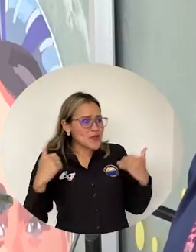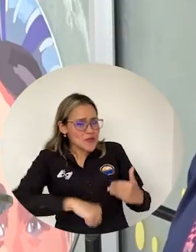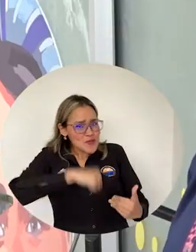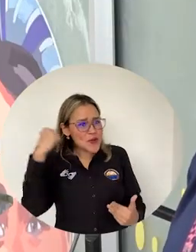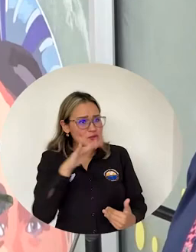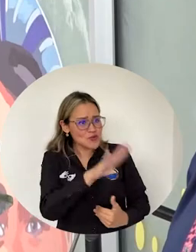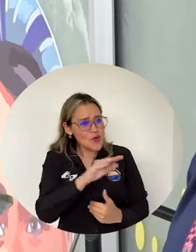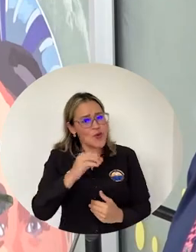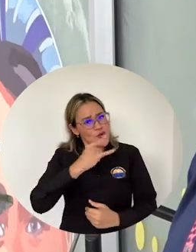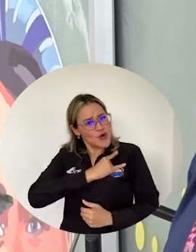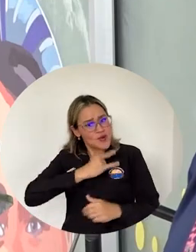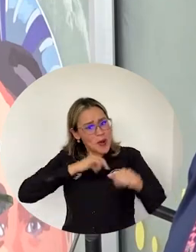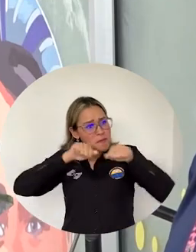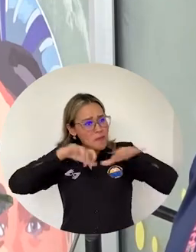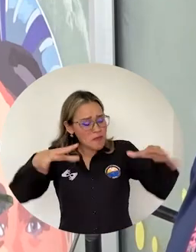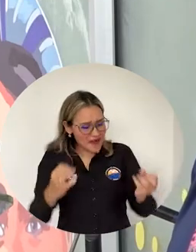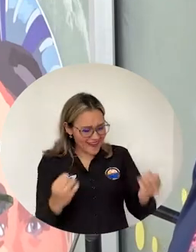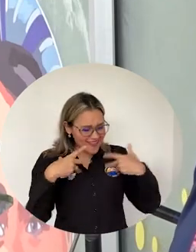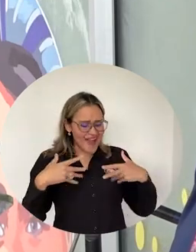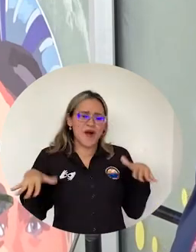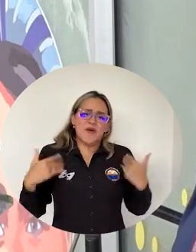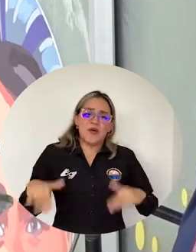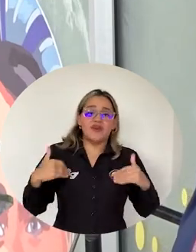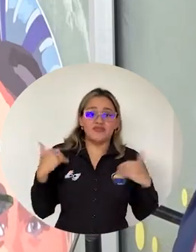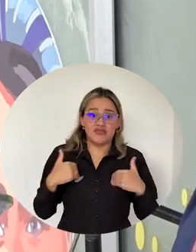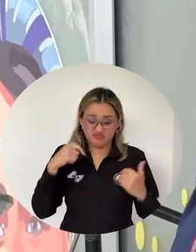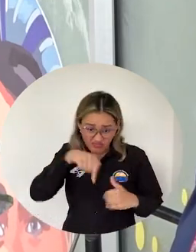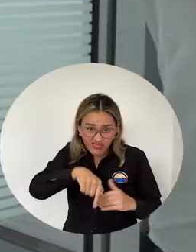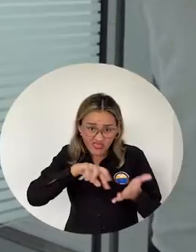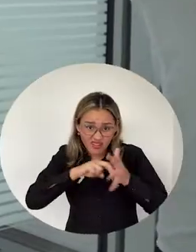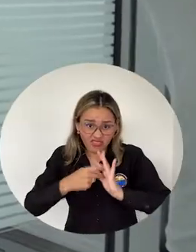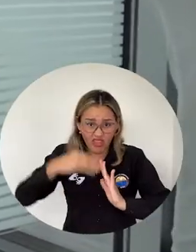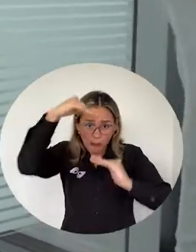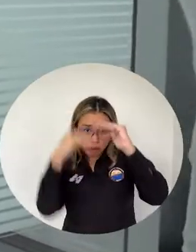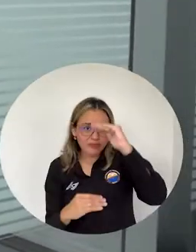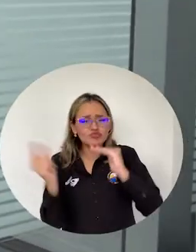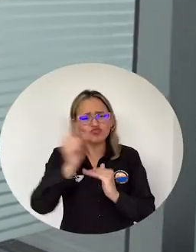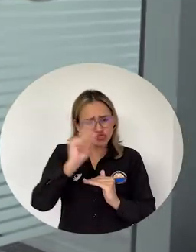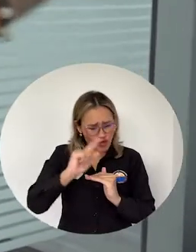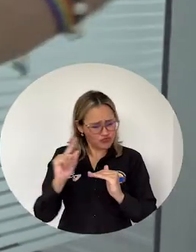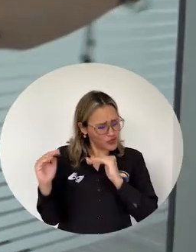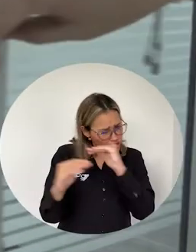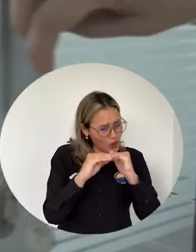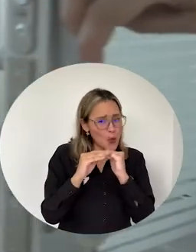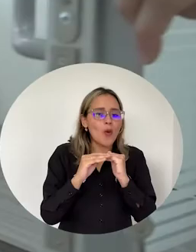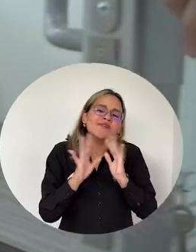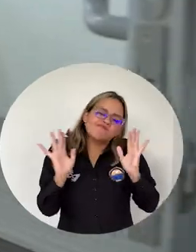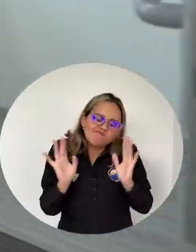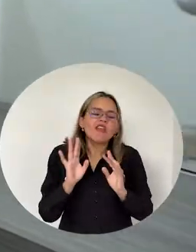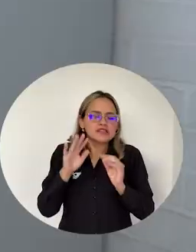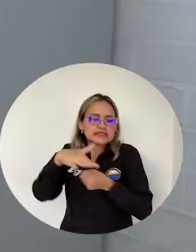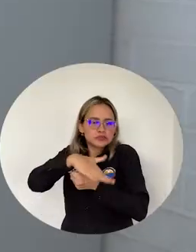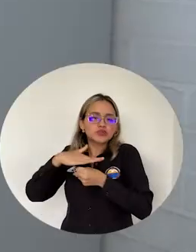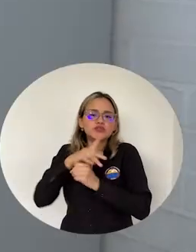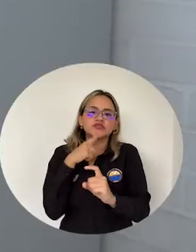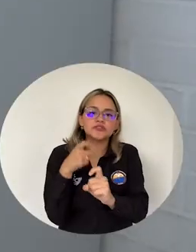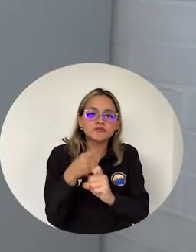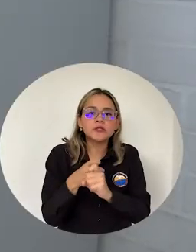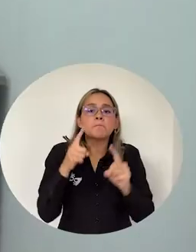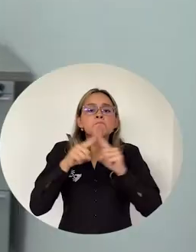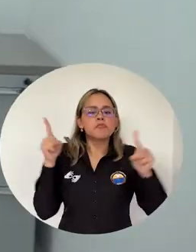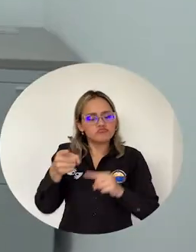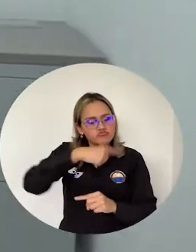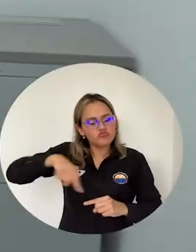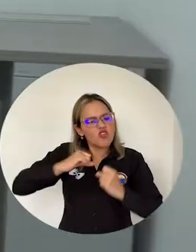mejores condiciones posibles Porque aquí no somos menos que nadie Simplemente venimos de las circunstancias más difíciles Pero con estudio, compromiso,